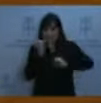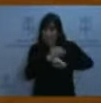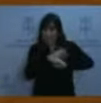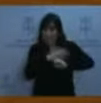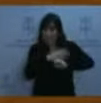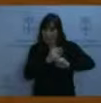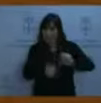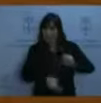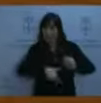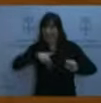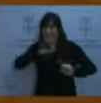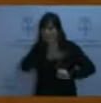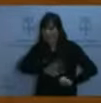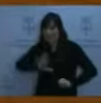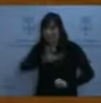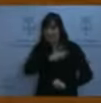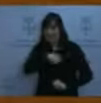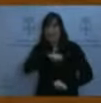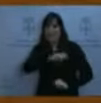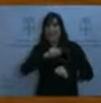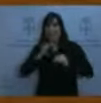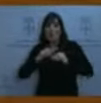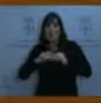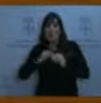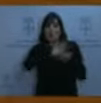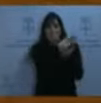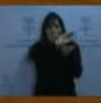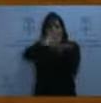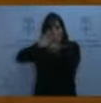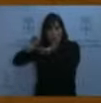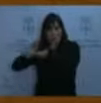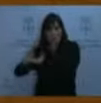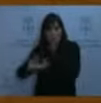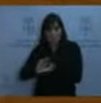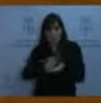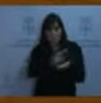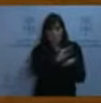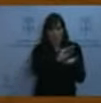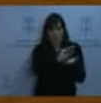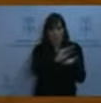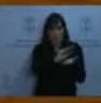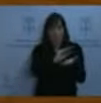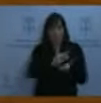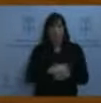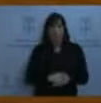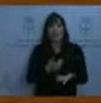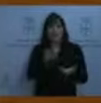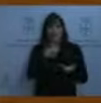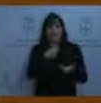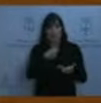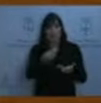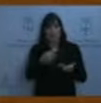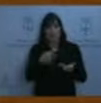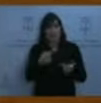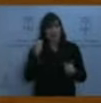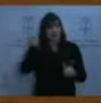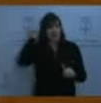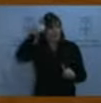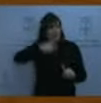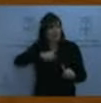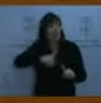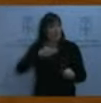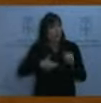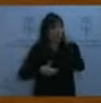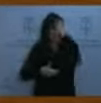generales de la nación española. Este apunte histórico es importante porque, si bien, efectivamente, en la época de Franco